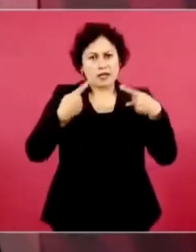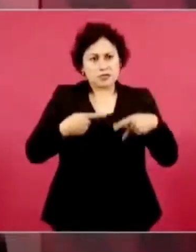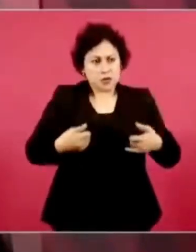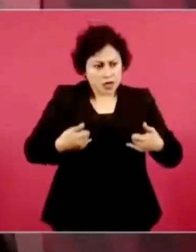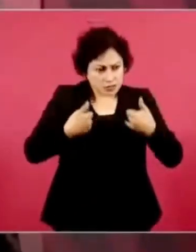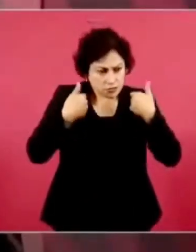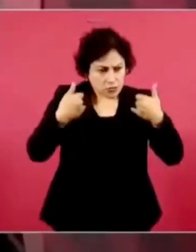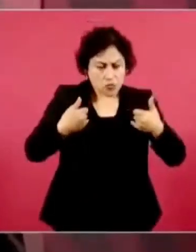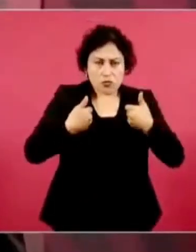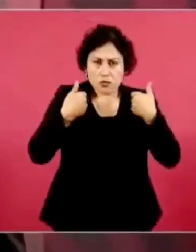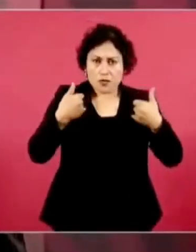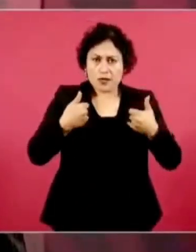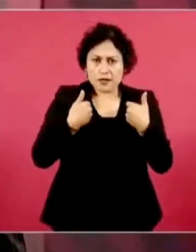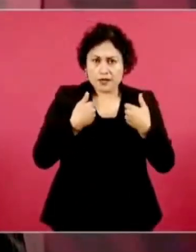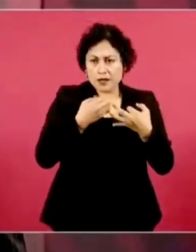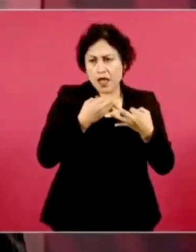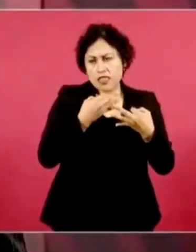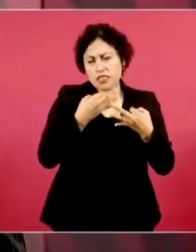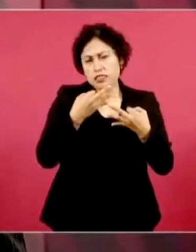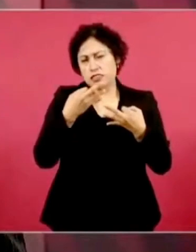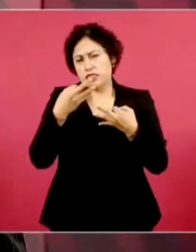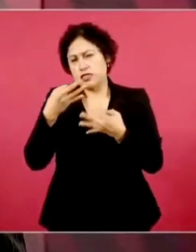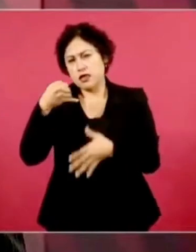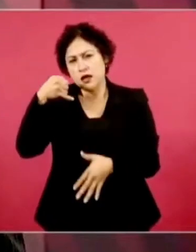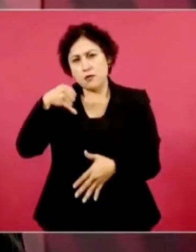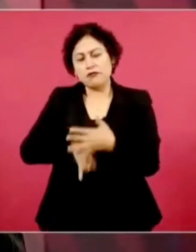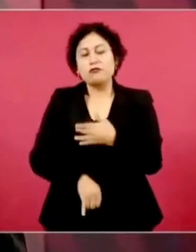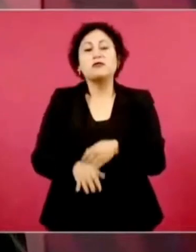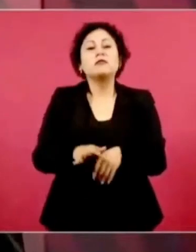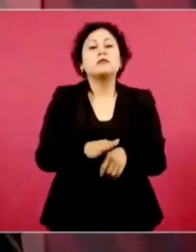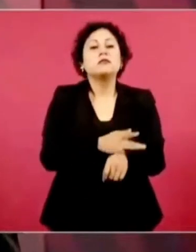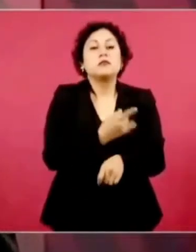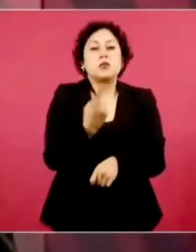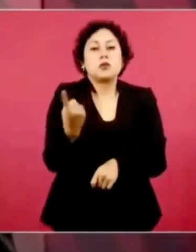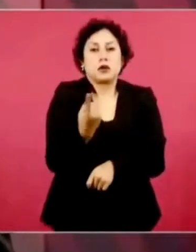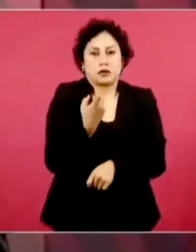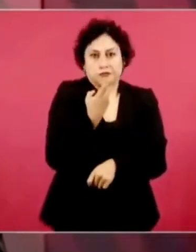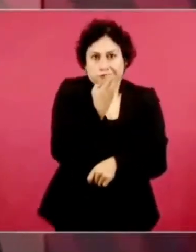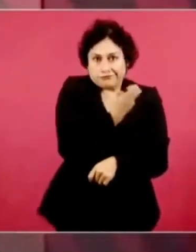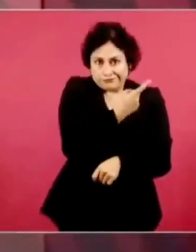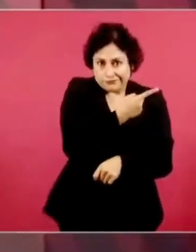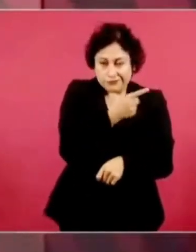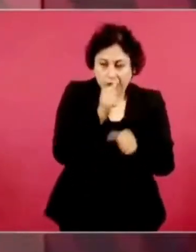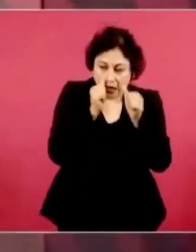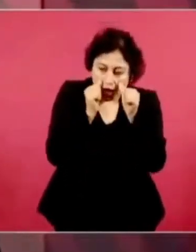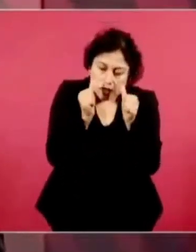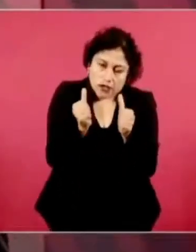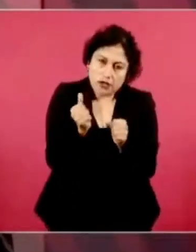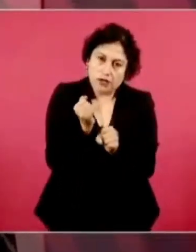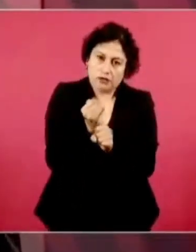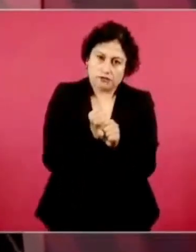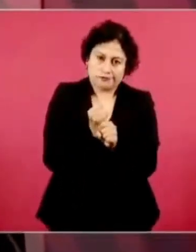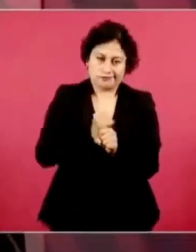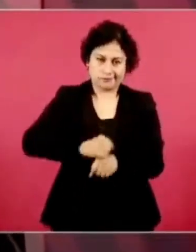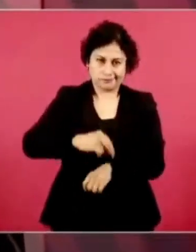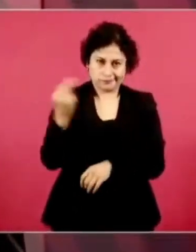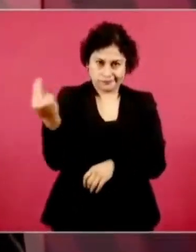ven como